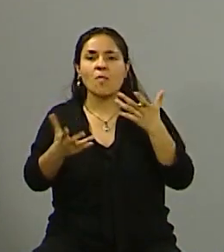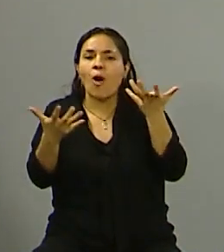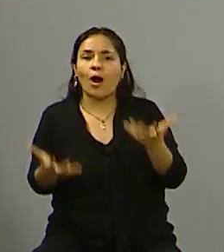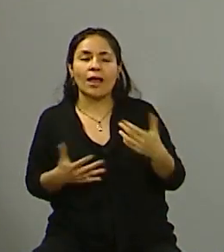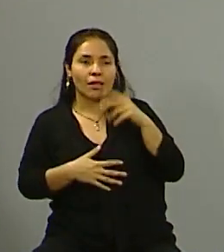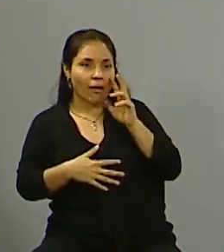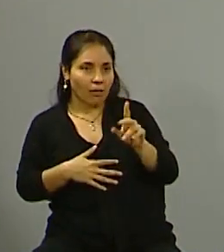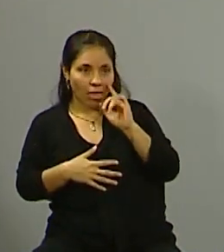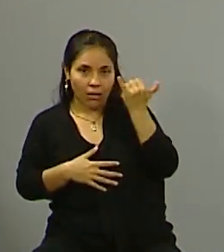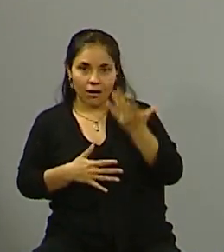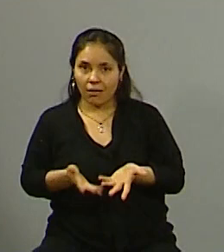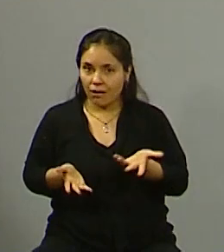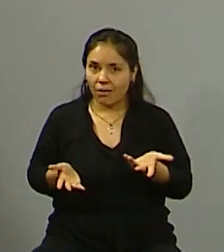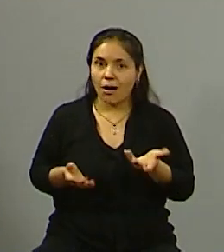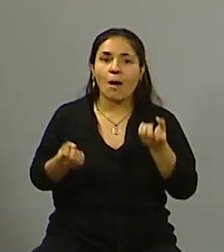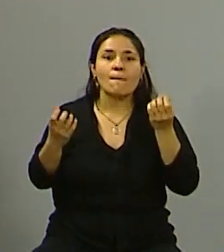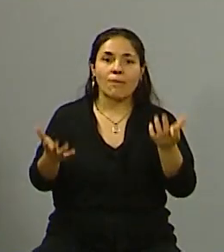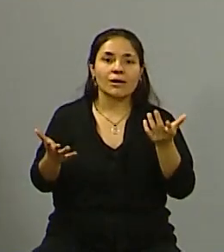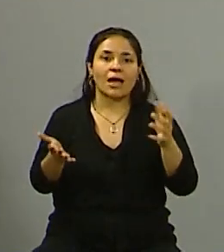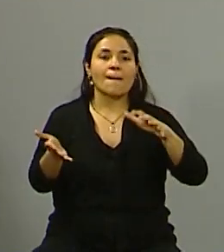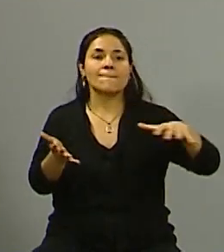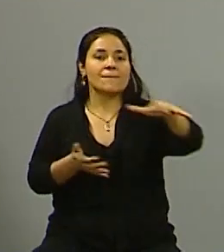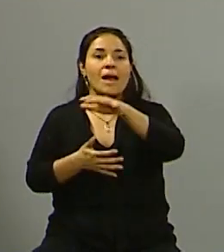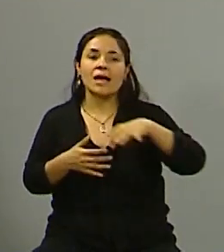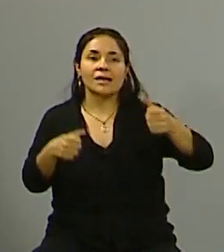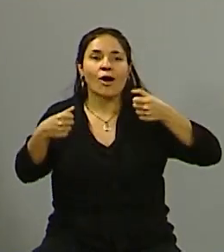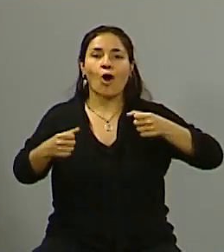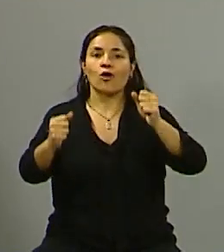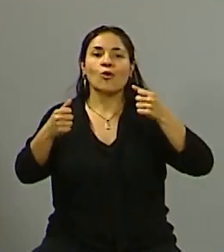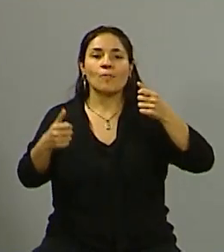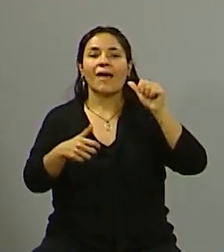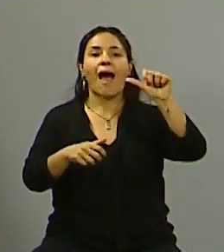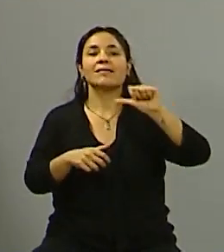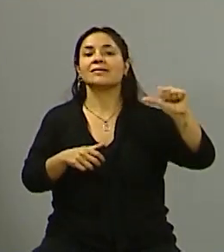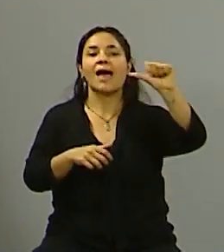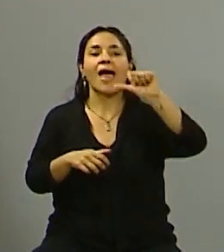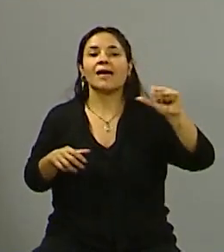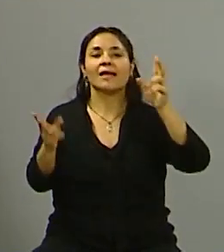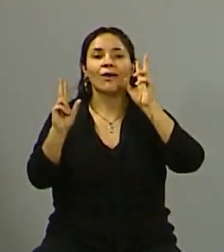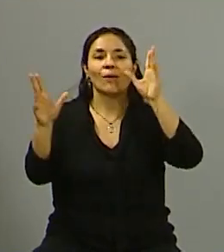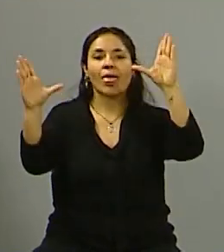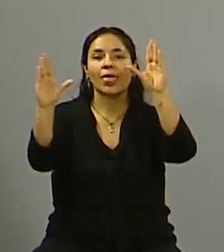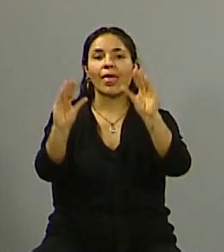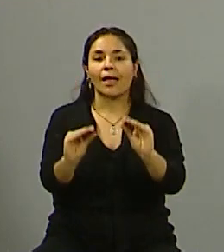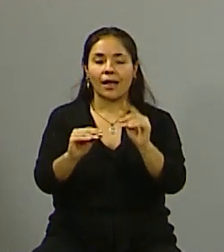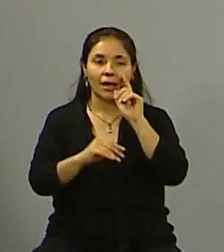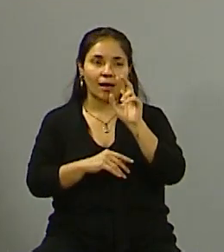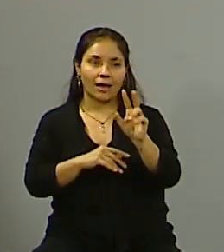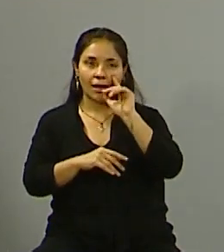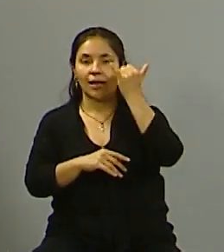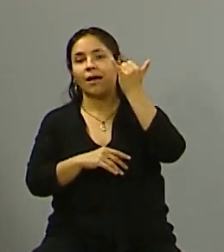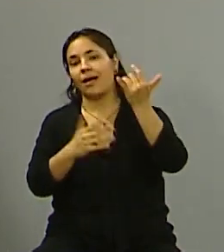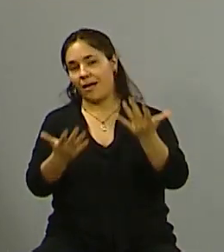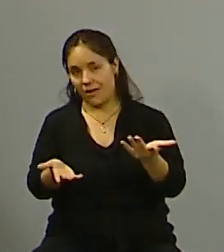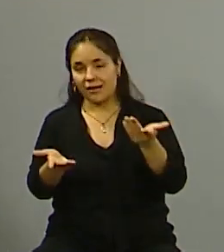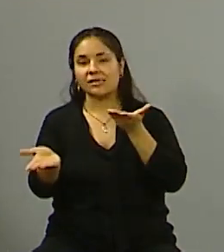Entonces las plazas dicen que por qué no aceitamos el ruido de los columpios de las plazas, eso piden en Godoy Cruz, pero sostener ese estándar de calidad